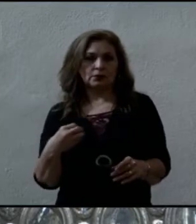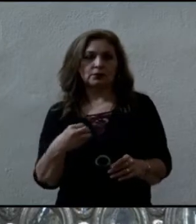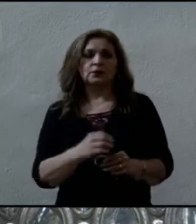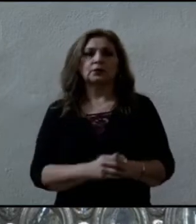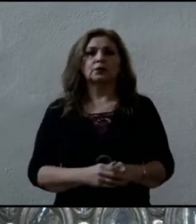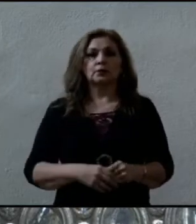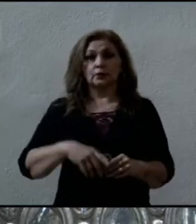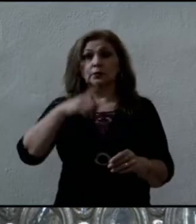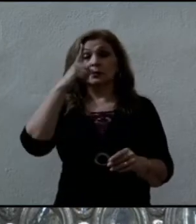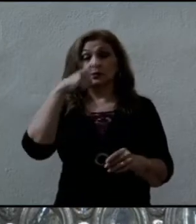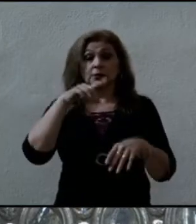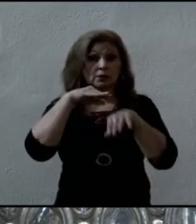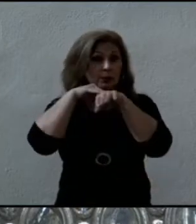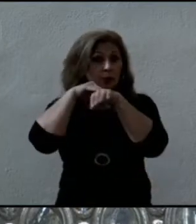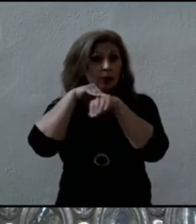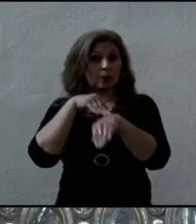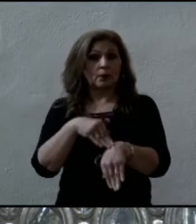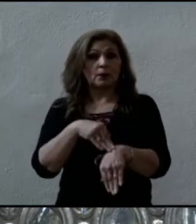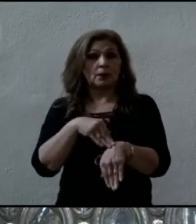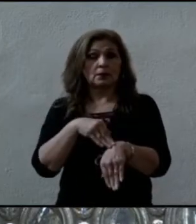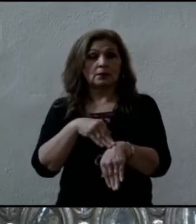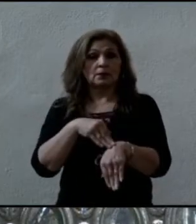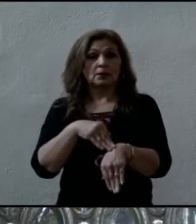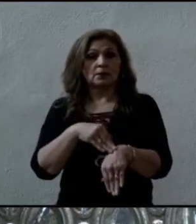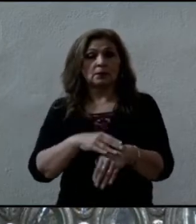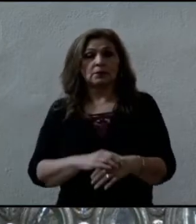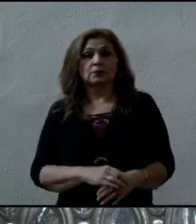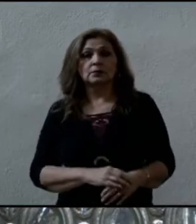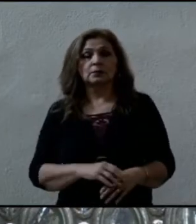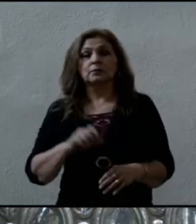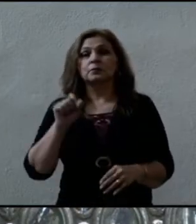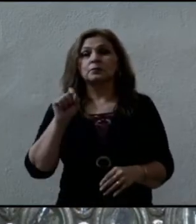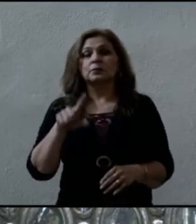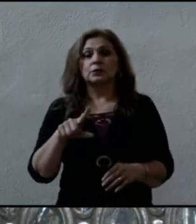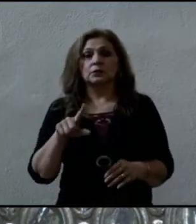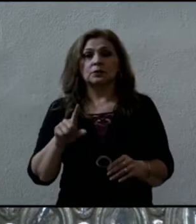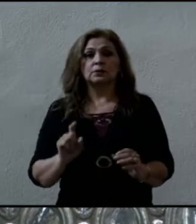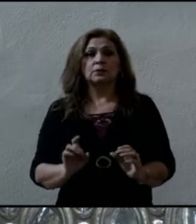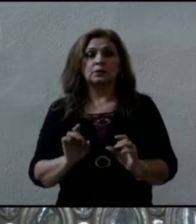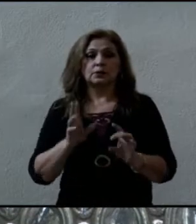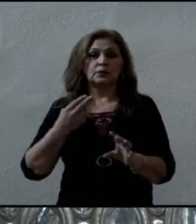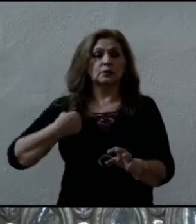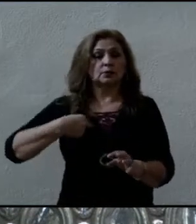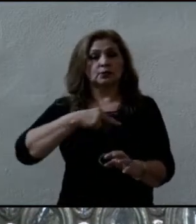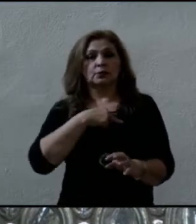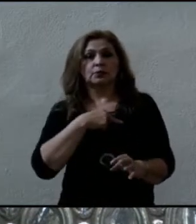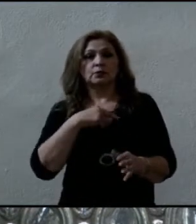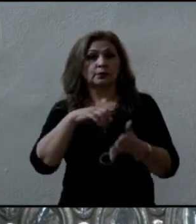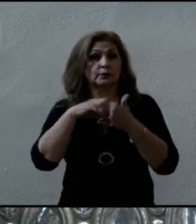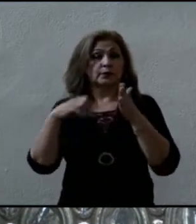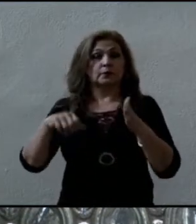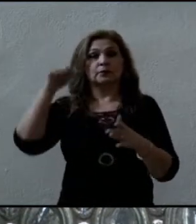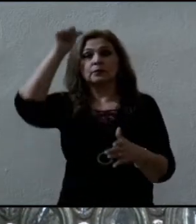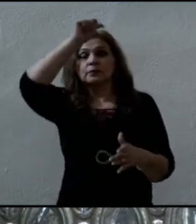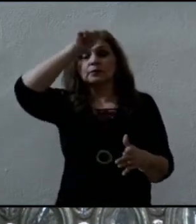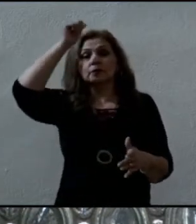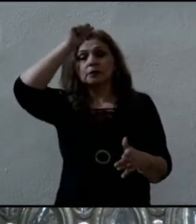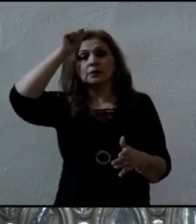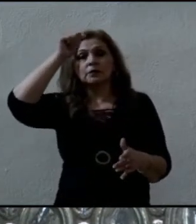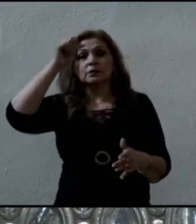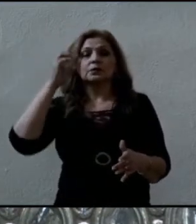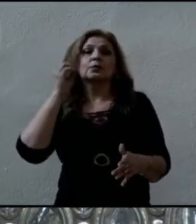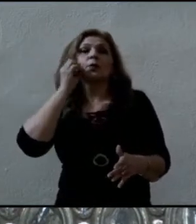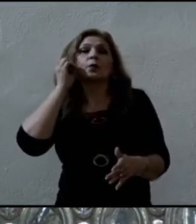obedientemente. Lo mismo nosotros, los sacerdotes, su obispo,